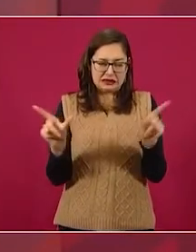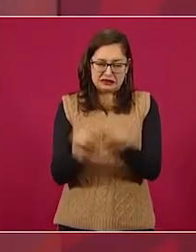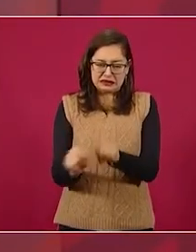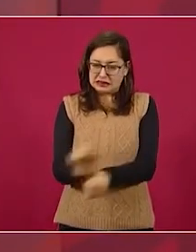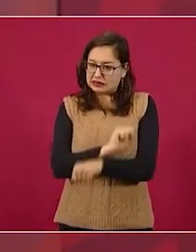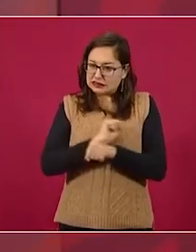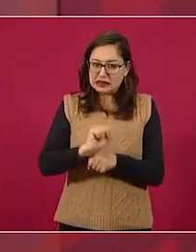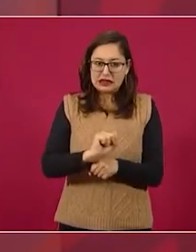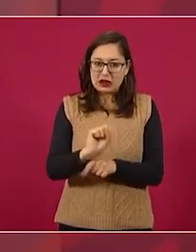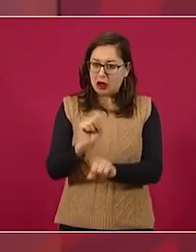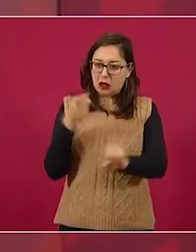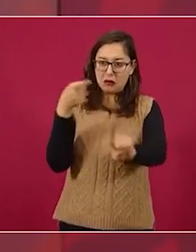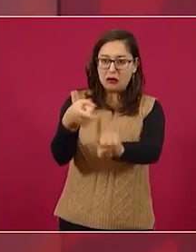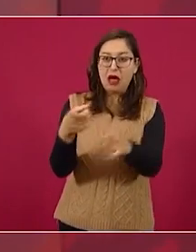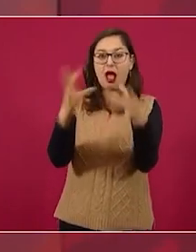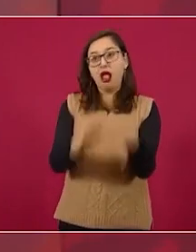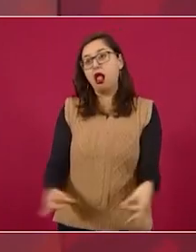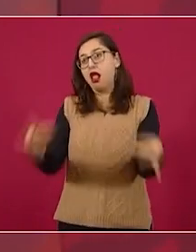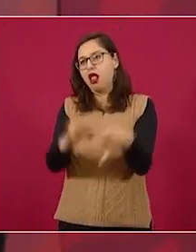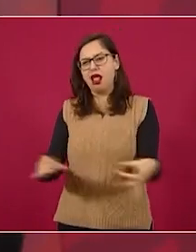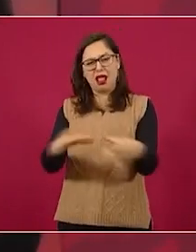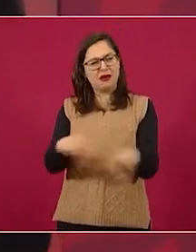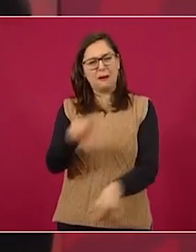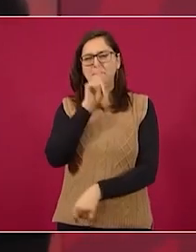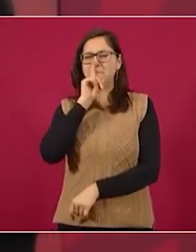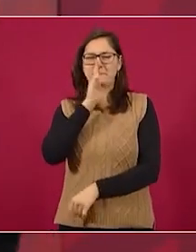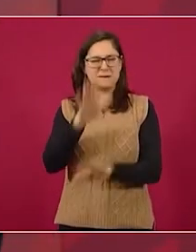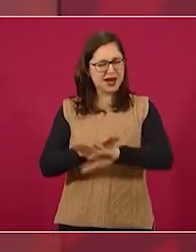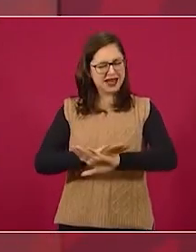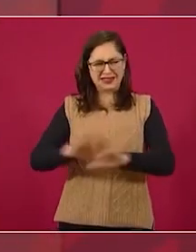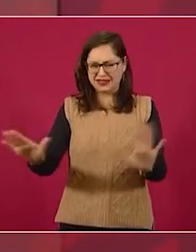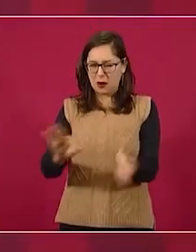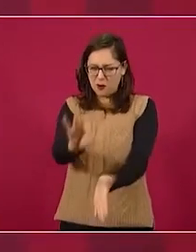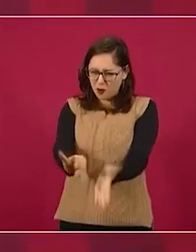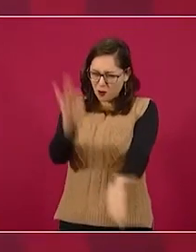en la explicación. Lo que estamos defendiendo